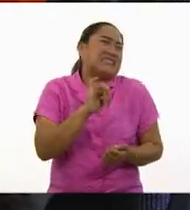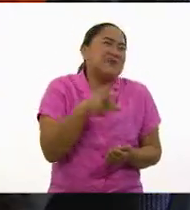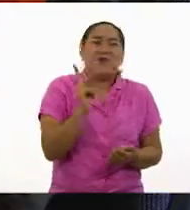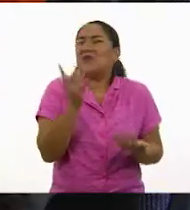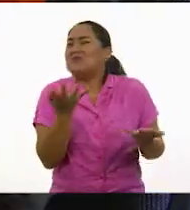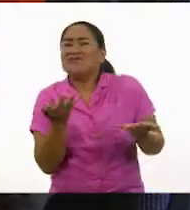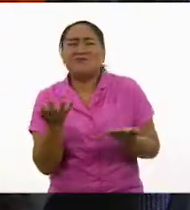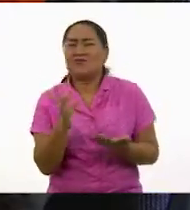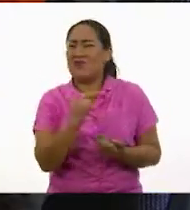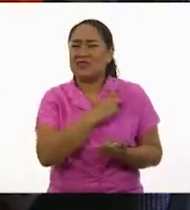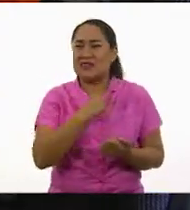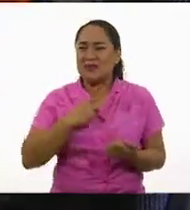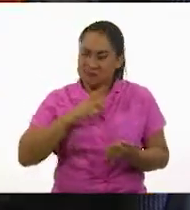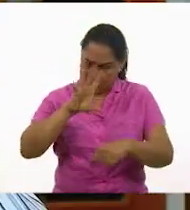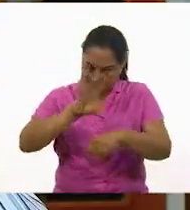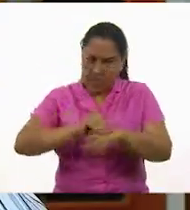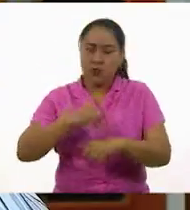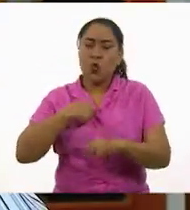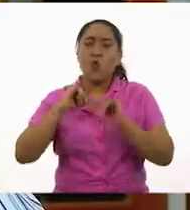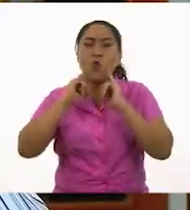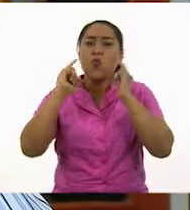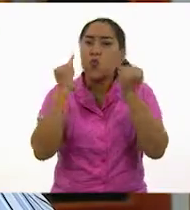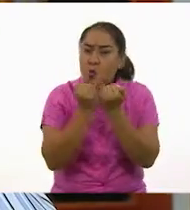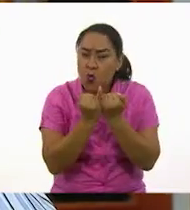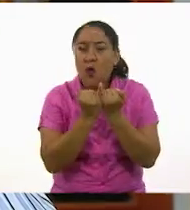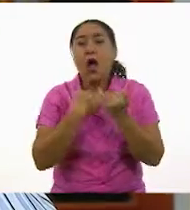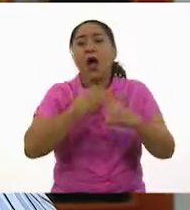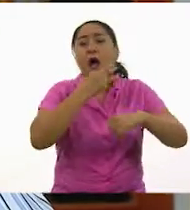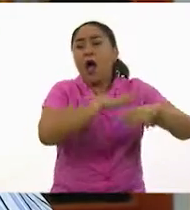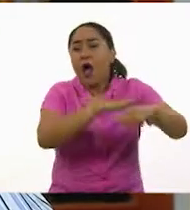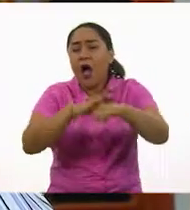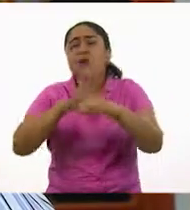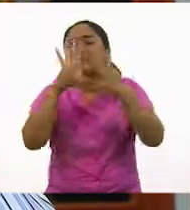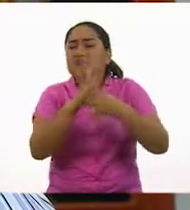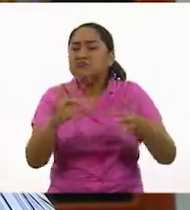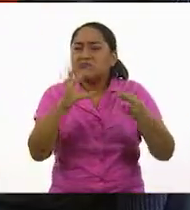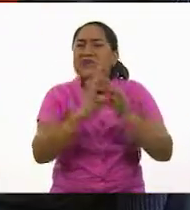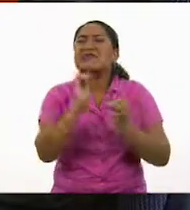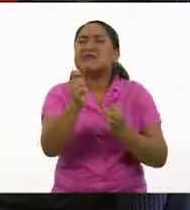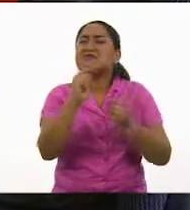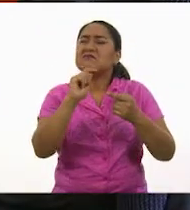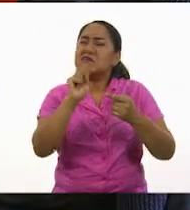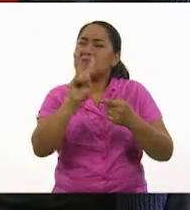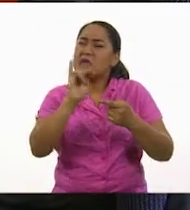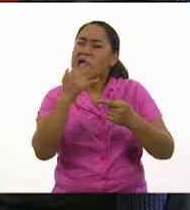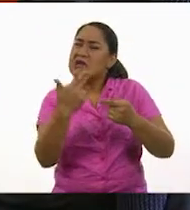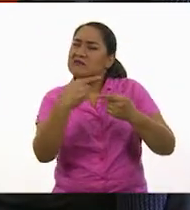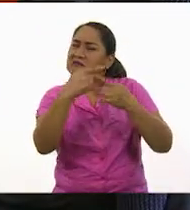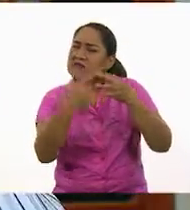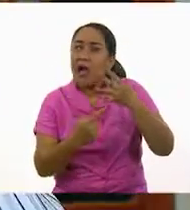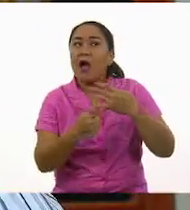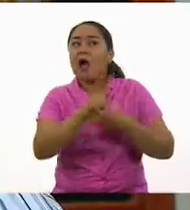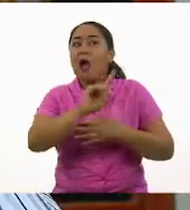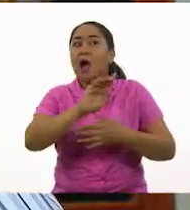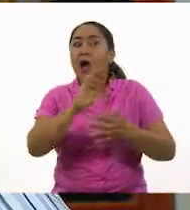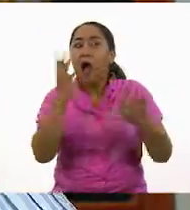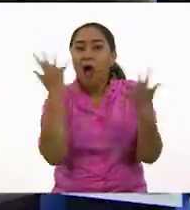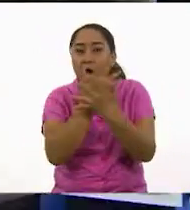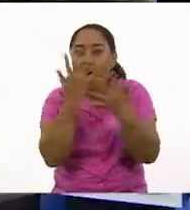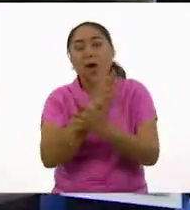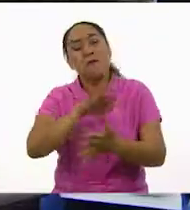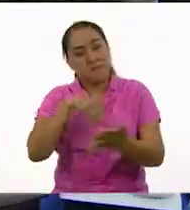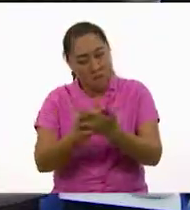Mire, déjenme hacer una junta y hablar con ellos. Estoy seguro que cuando les explique todo sobre VIH, van a dejar que Lupita se quede. ¿Cómo ve?